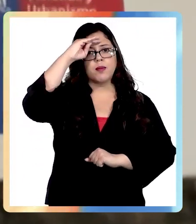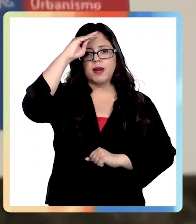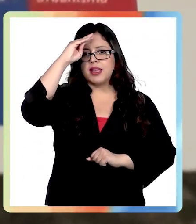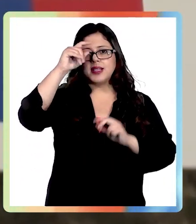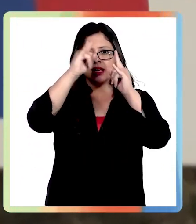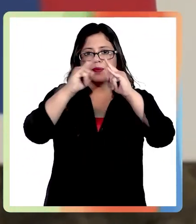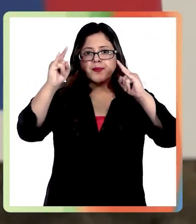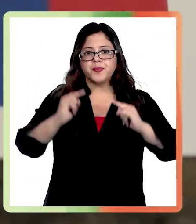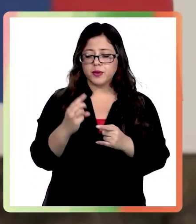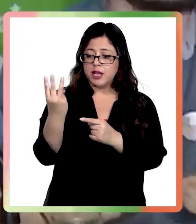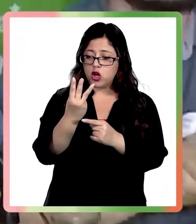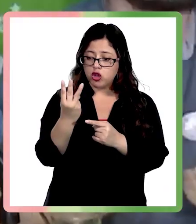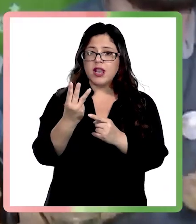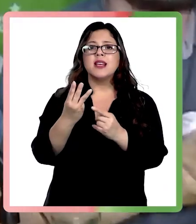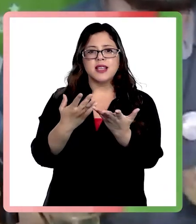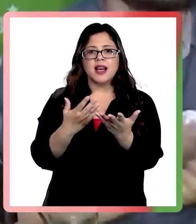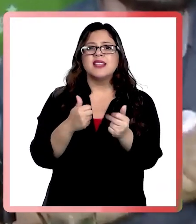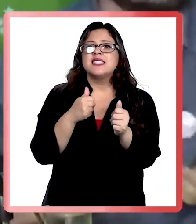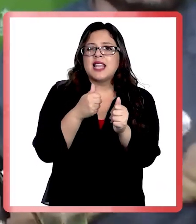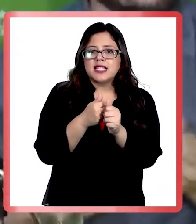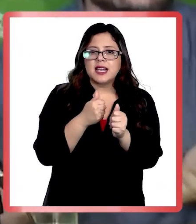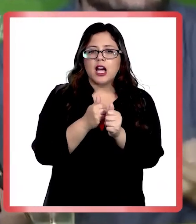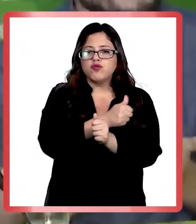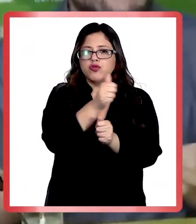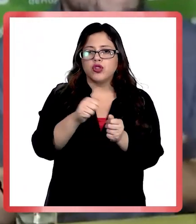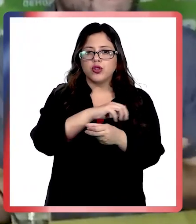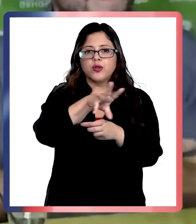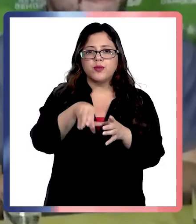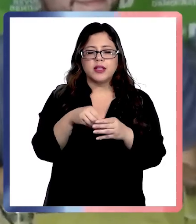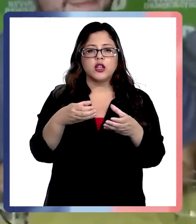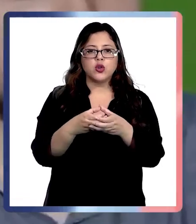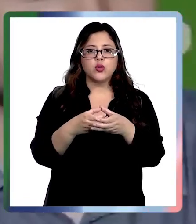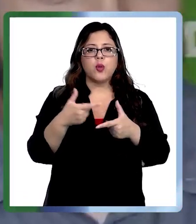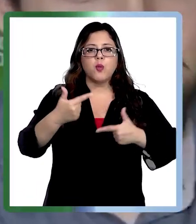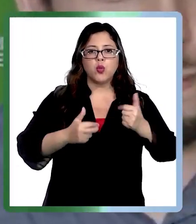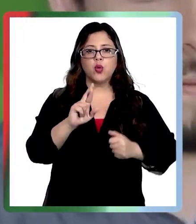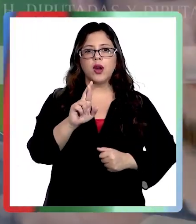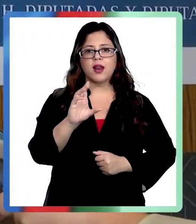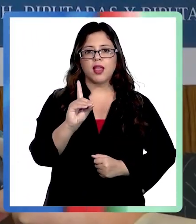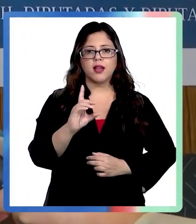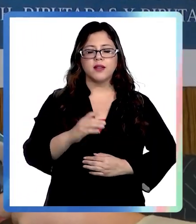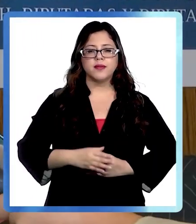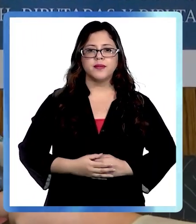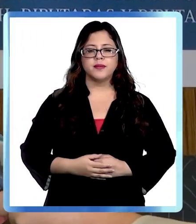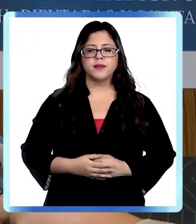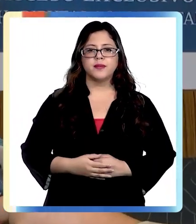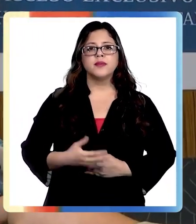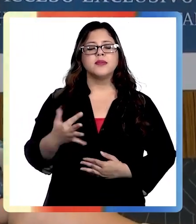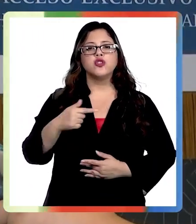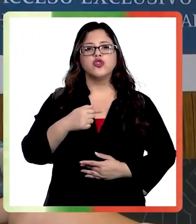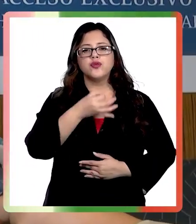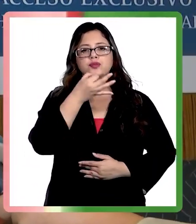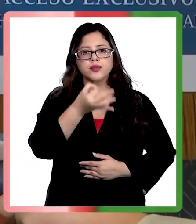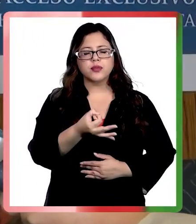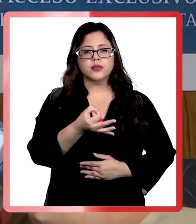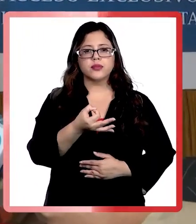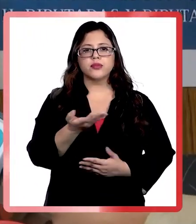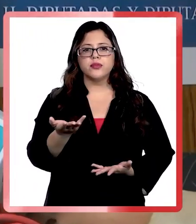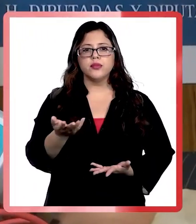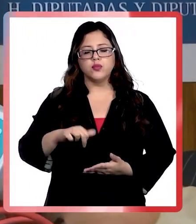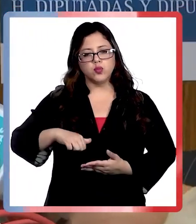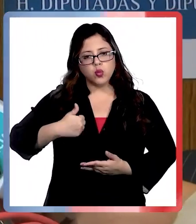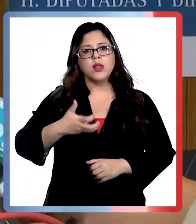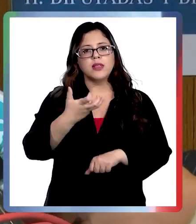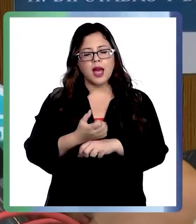eran personas muy cercanas y todos militantes de Revolución Democrática. Como les he señalado, he estado siempre